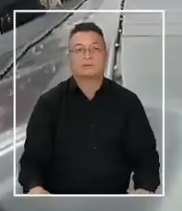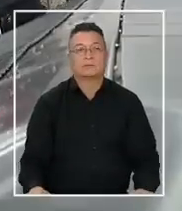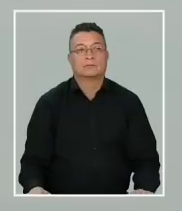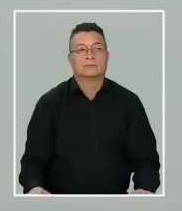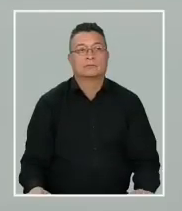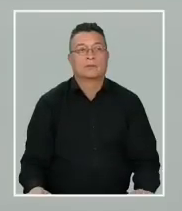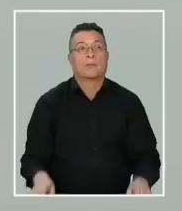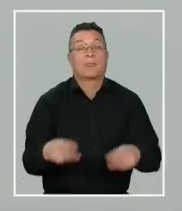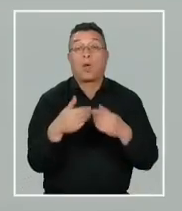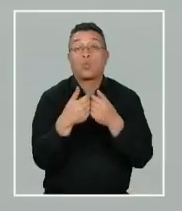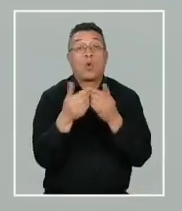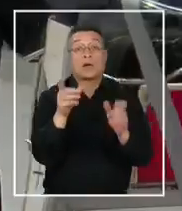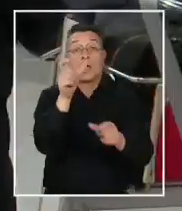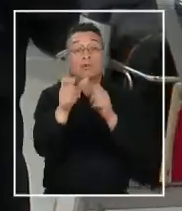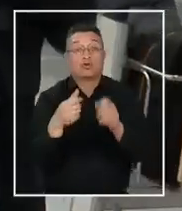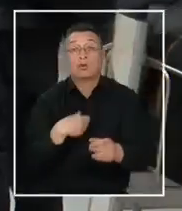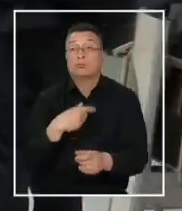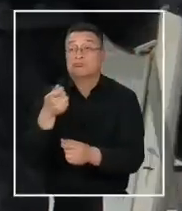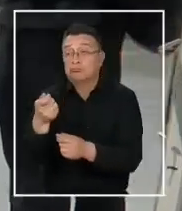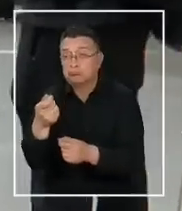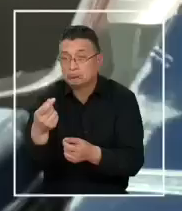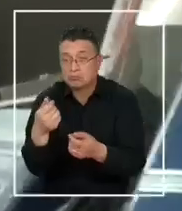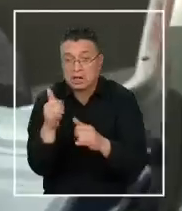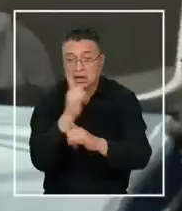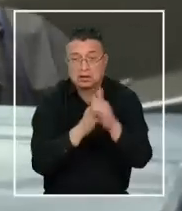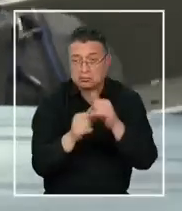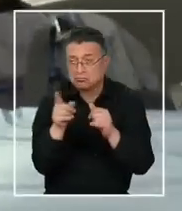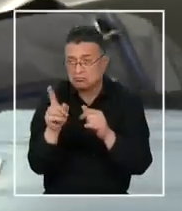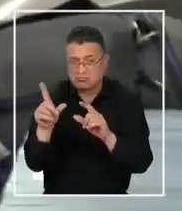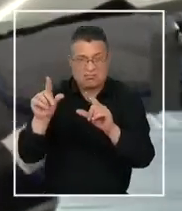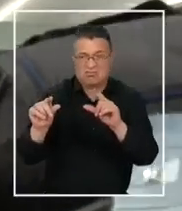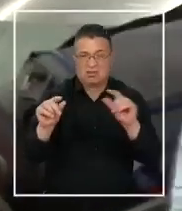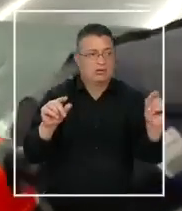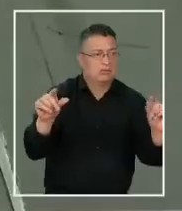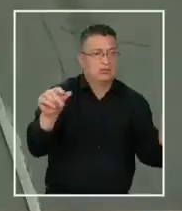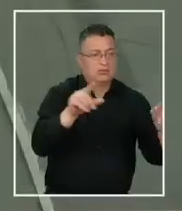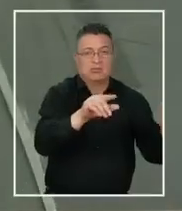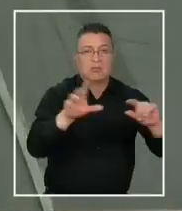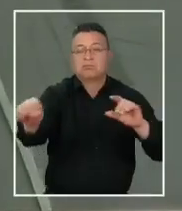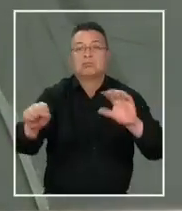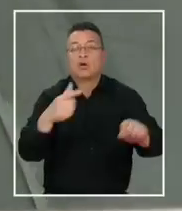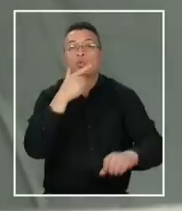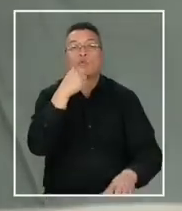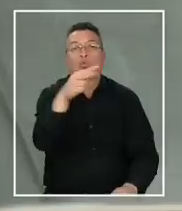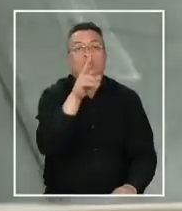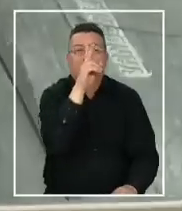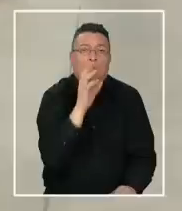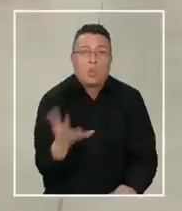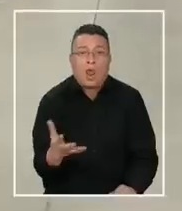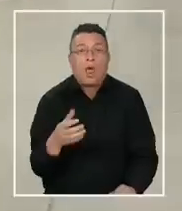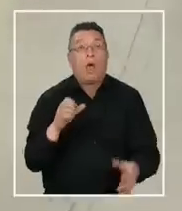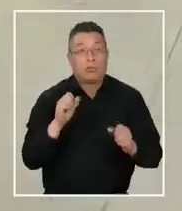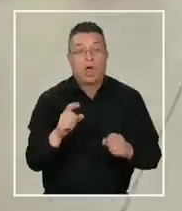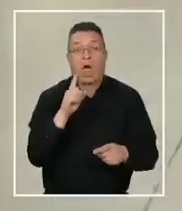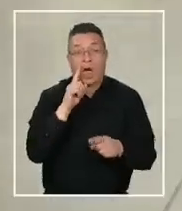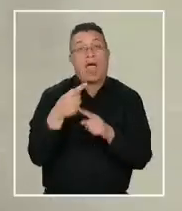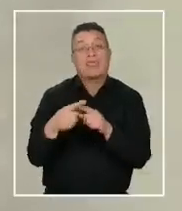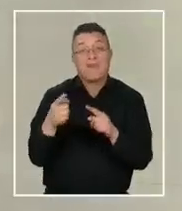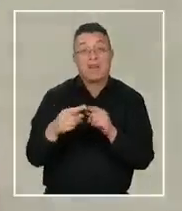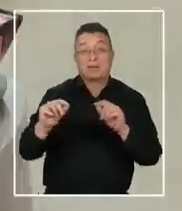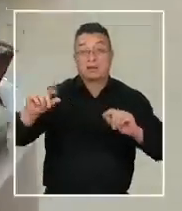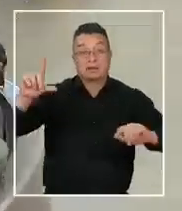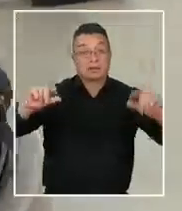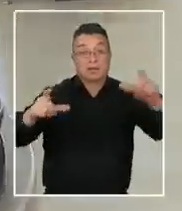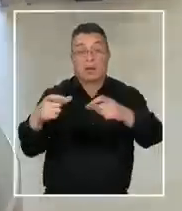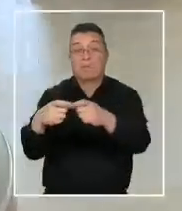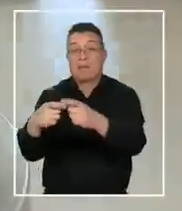Como cualquier persona que cotiza pasajes en línea, hicimos realizar un sencillo ejercicio para ver si es que existen diferencias entre el